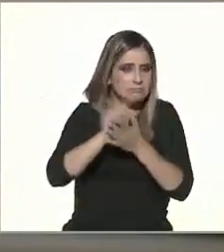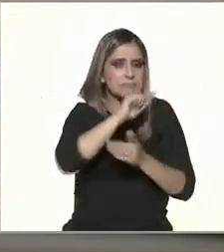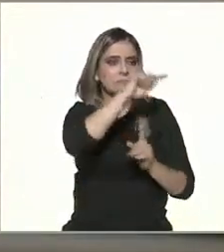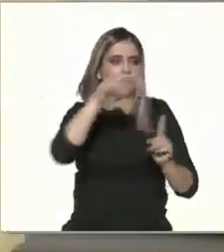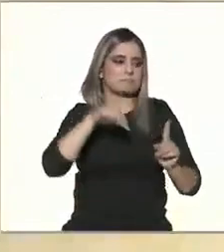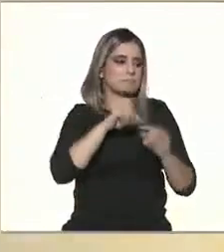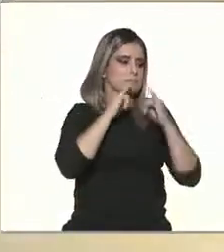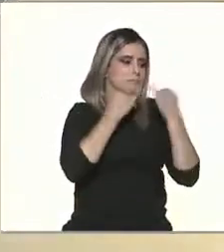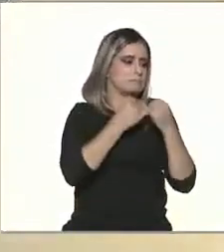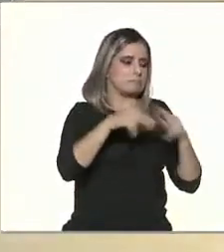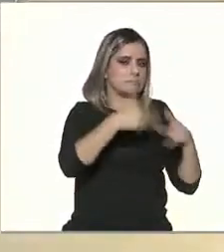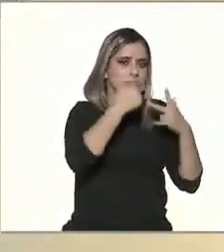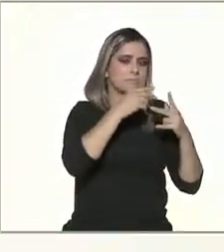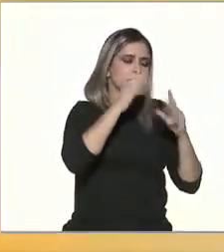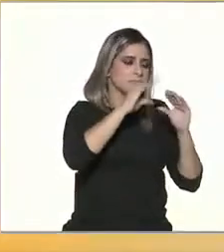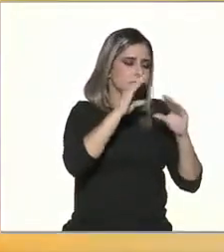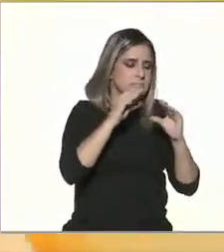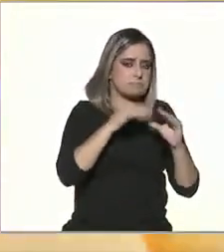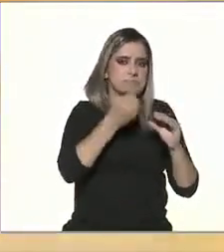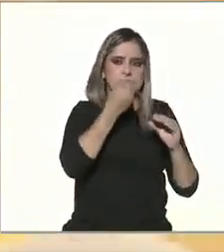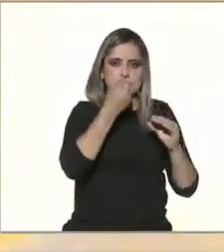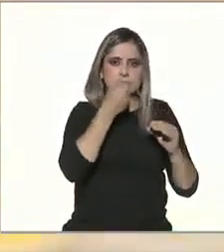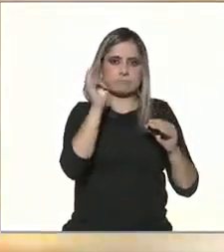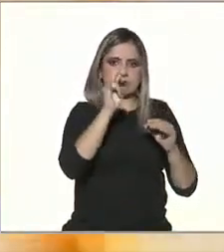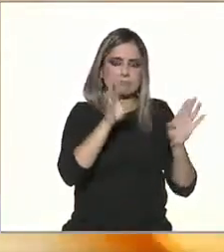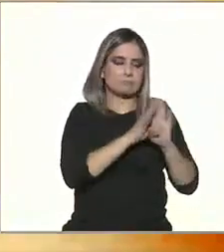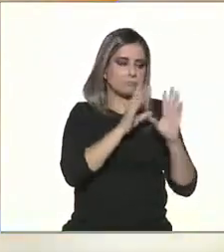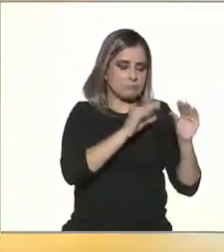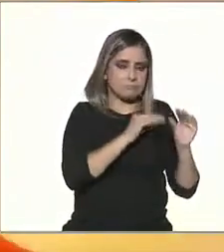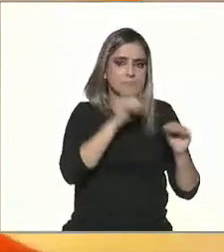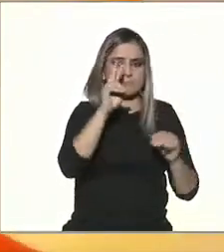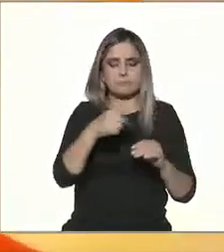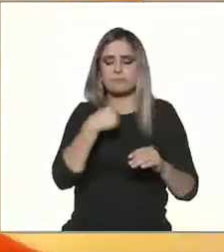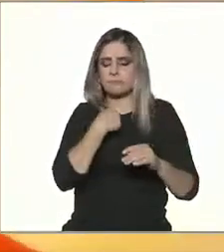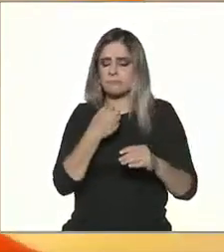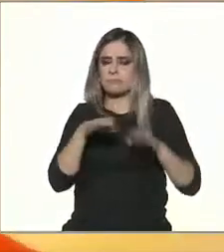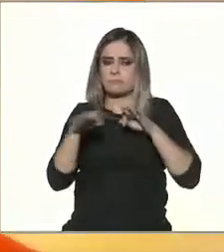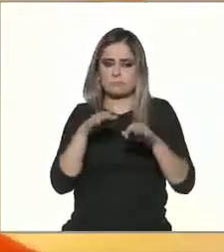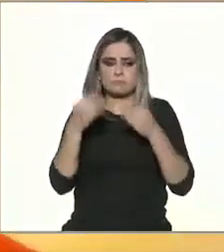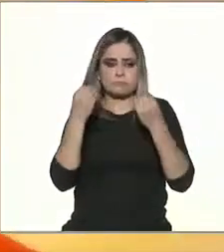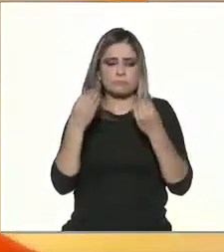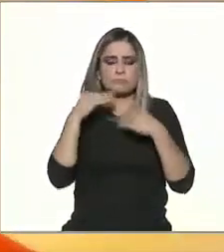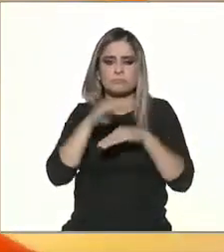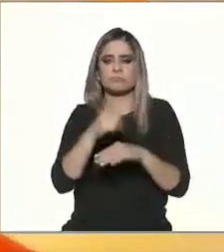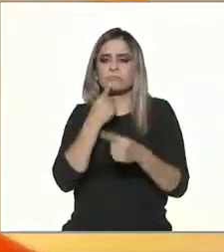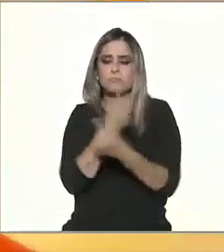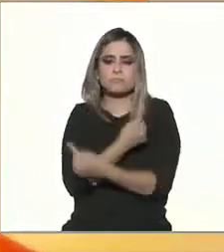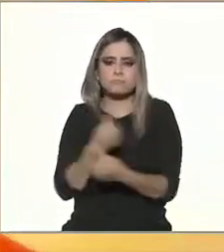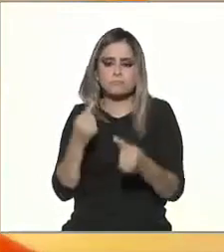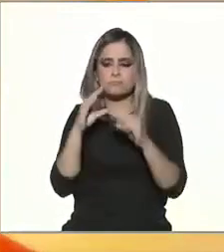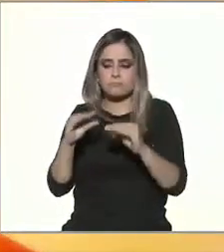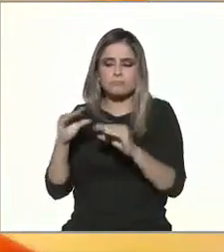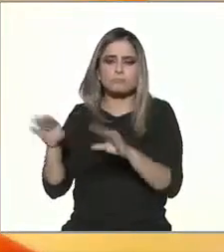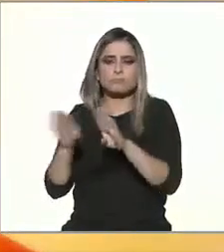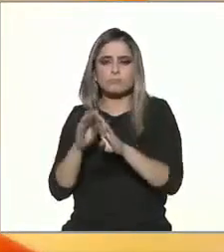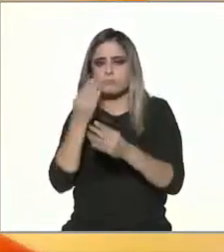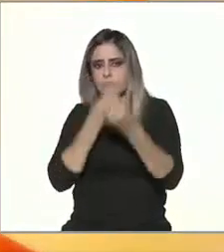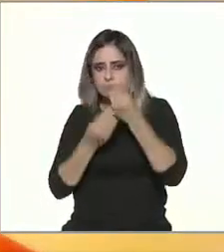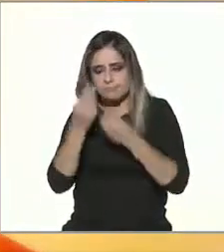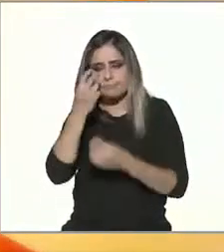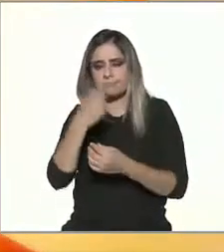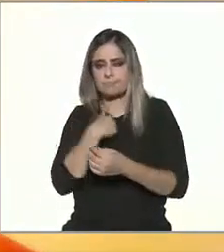ir juntando todo. Como nutricionista trabajo mucho los temas de nutrición infantil y de crianza. Entonces,